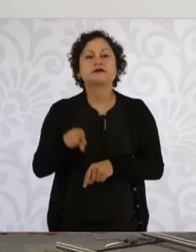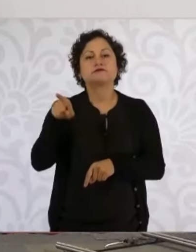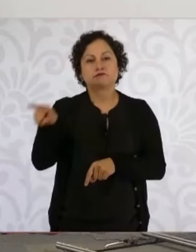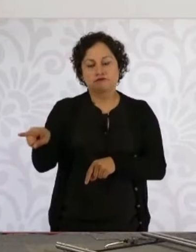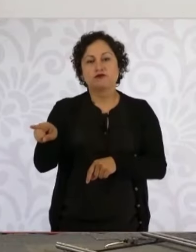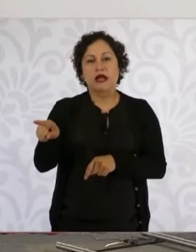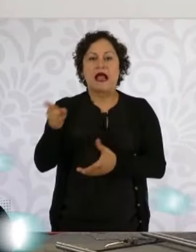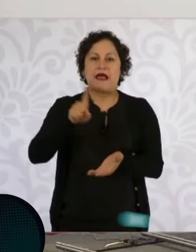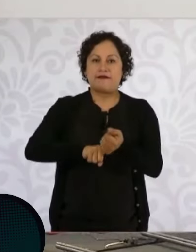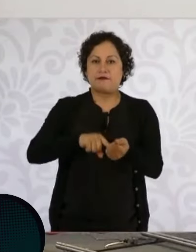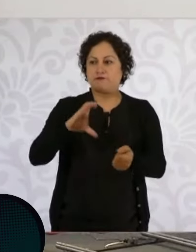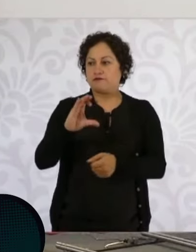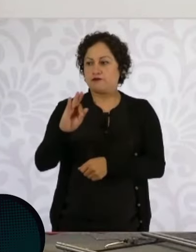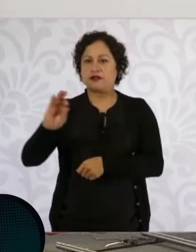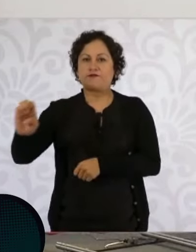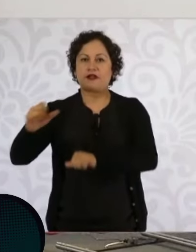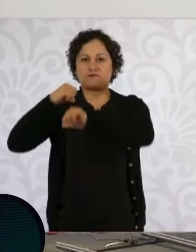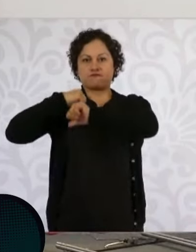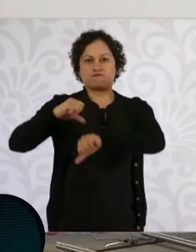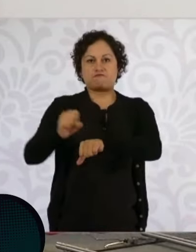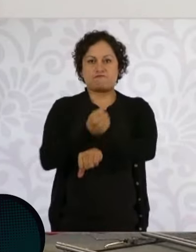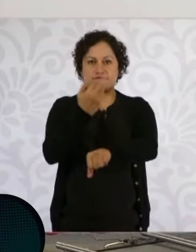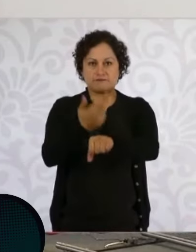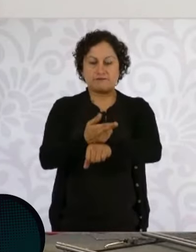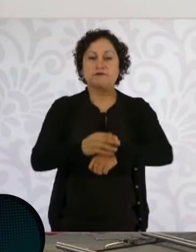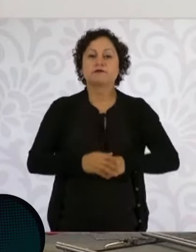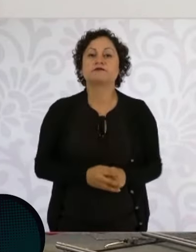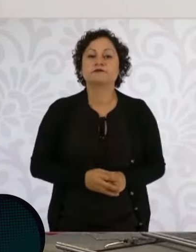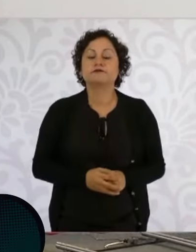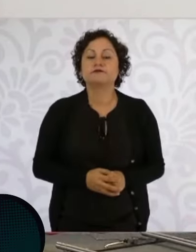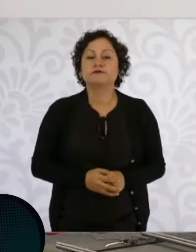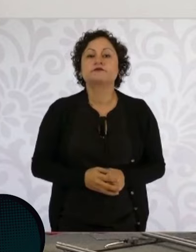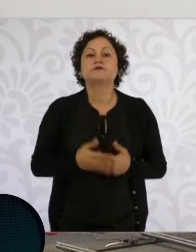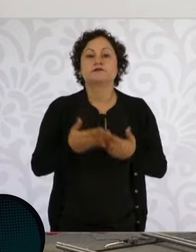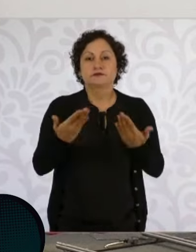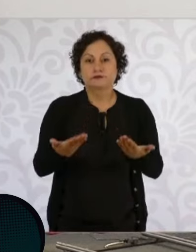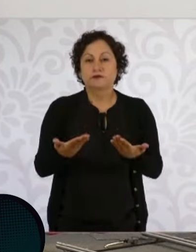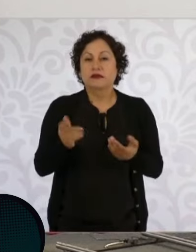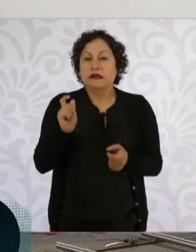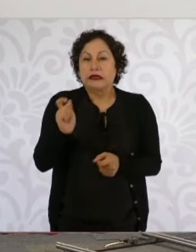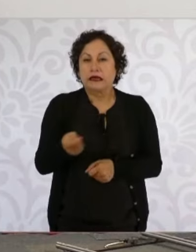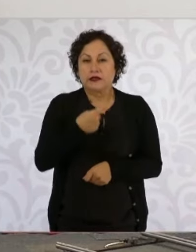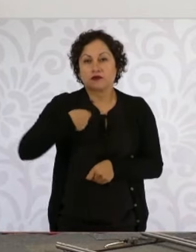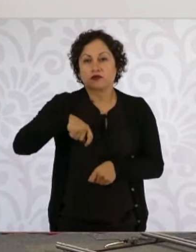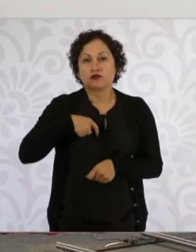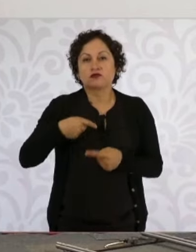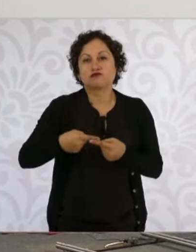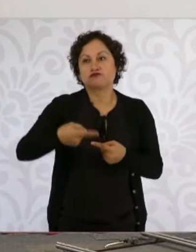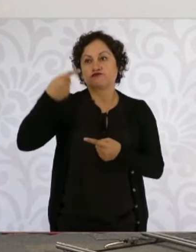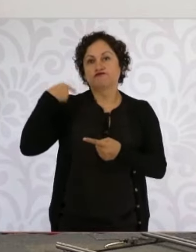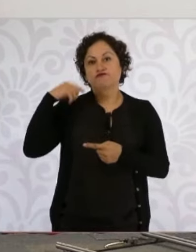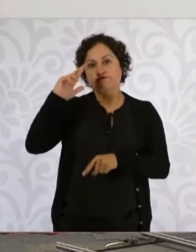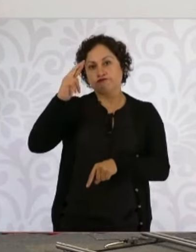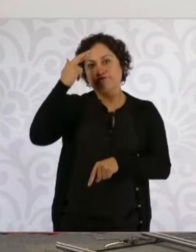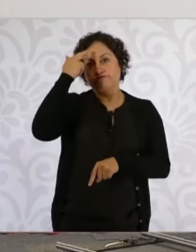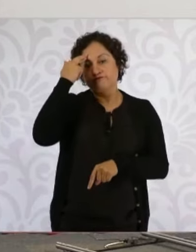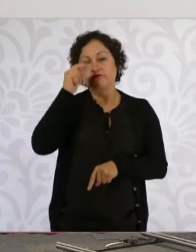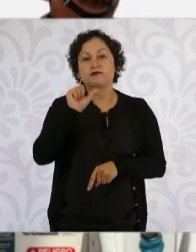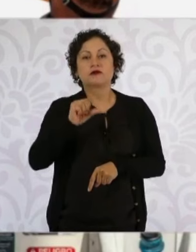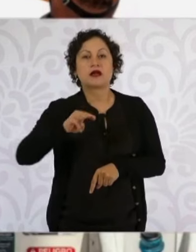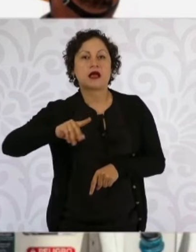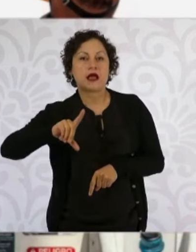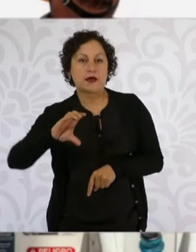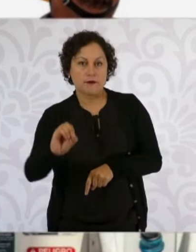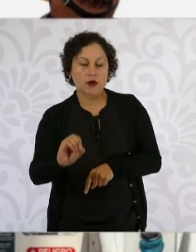Vimos del rescate que hizo el expresidente Andrés Manuel López Obrador del sector y la reforma en áreas y empresas